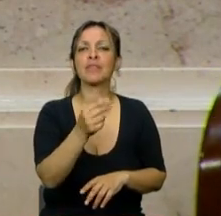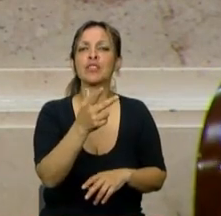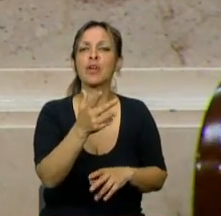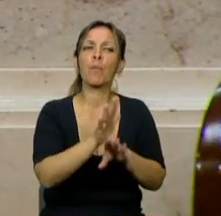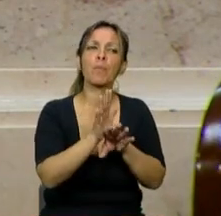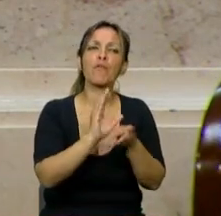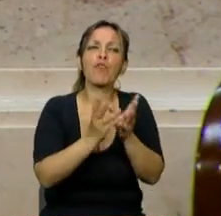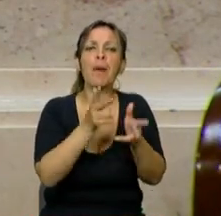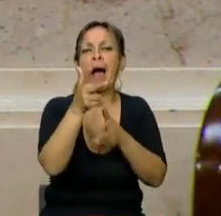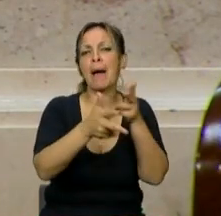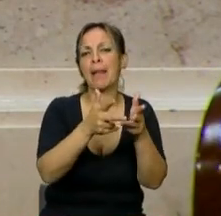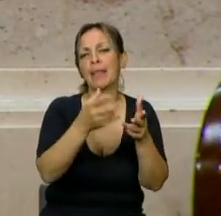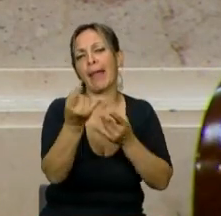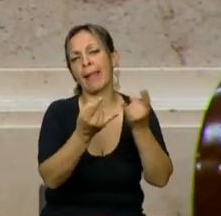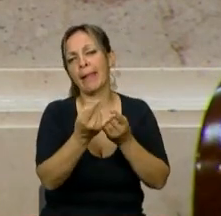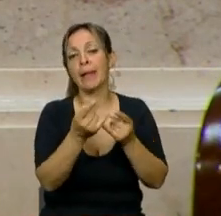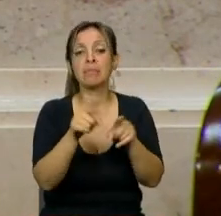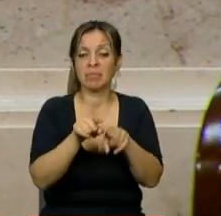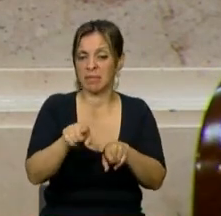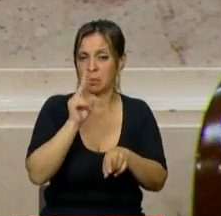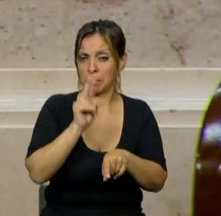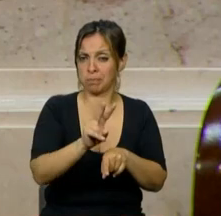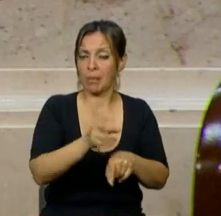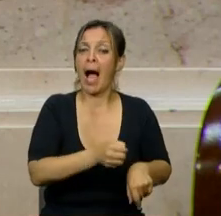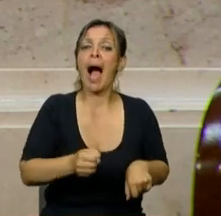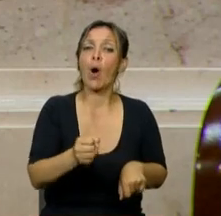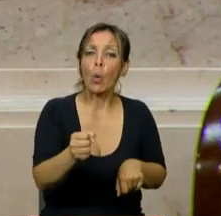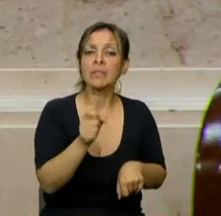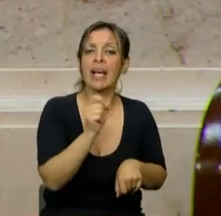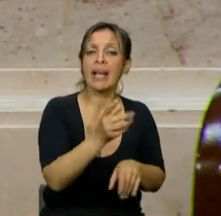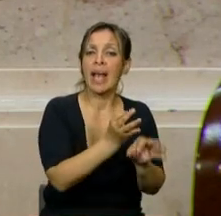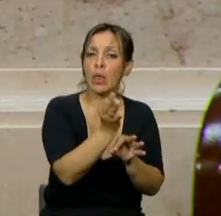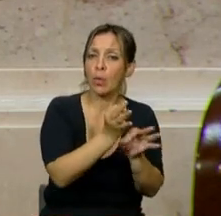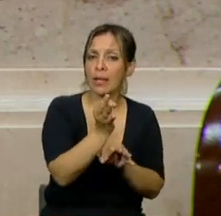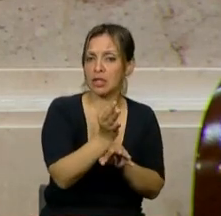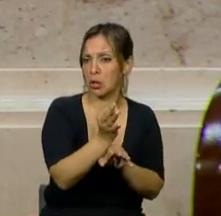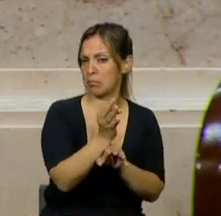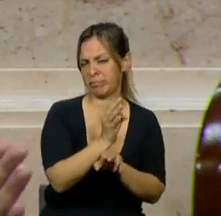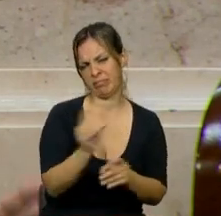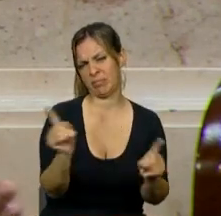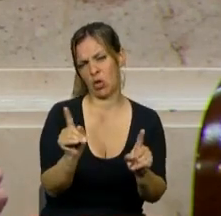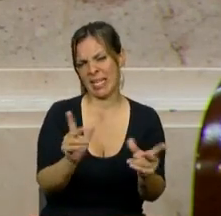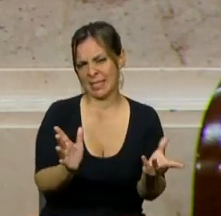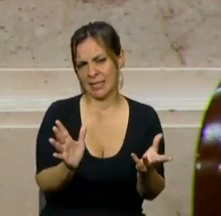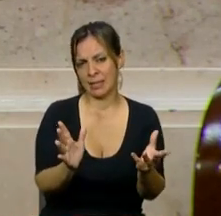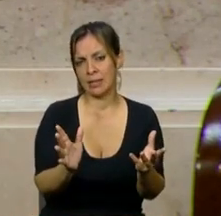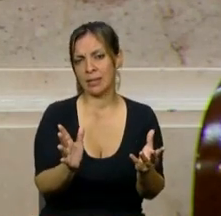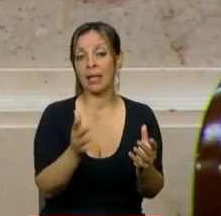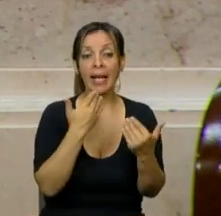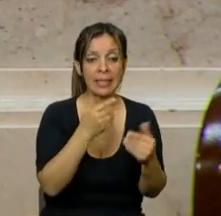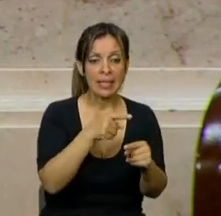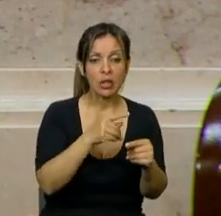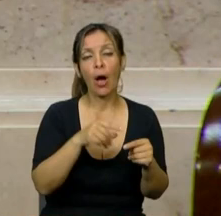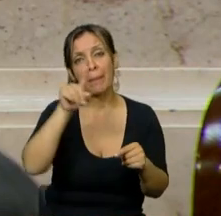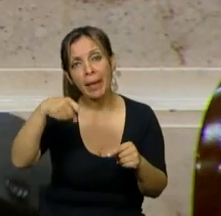falsedades como el ajuste en la educación absolutamente inexistente que vamos a construir una mejor